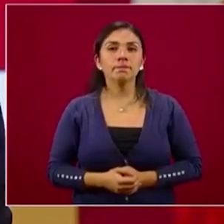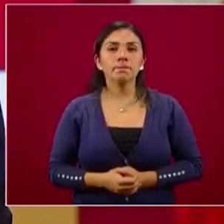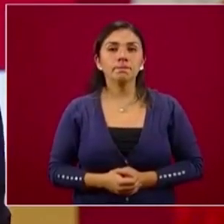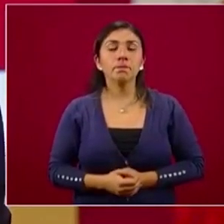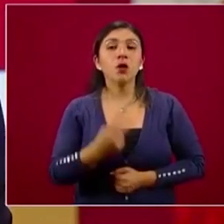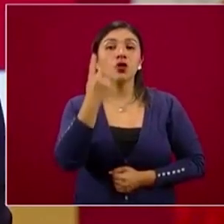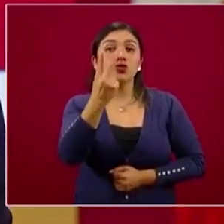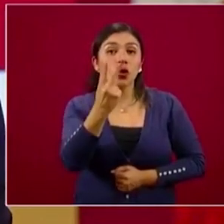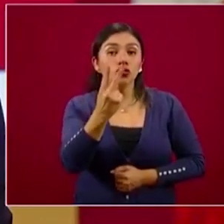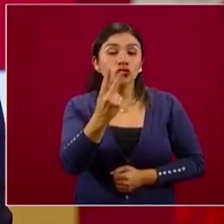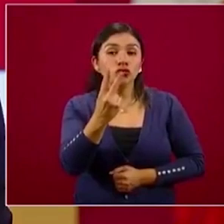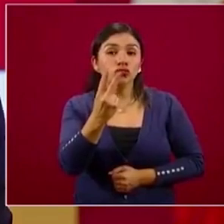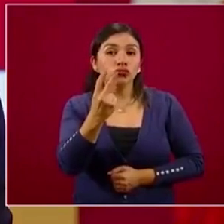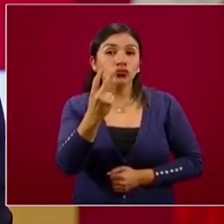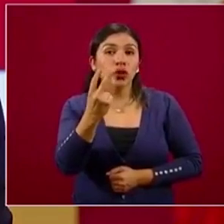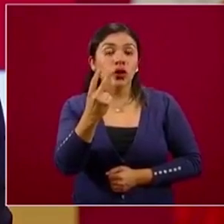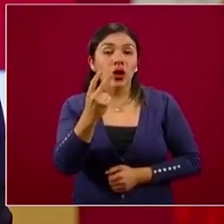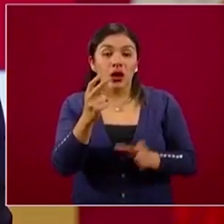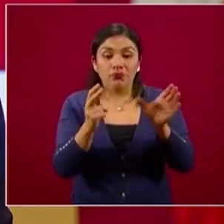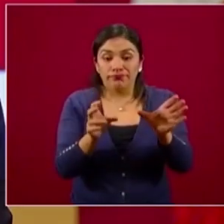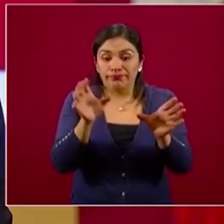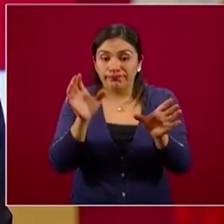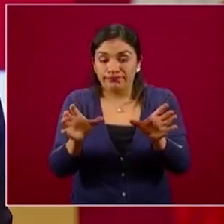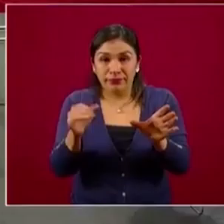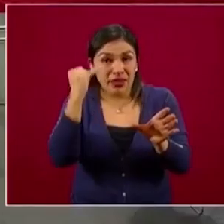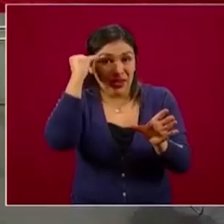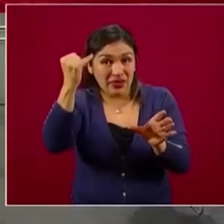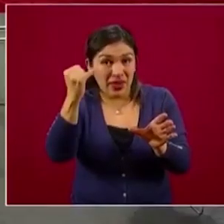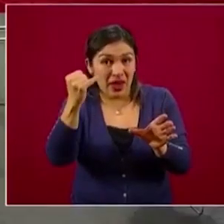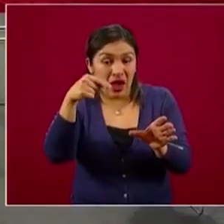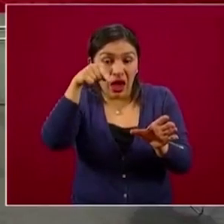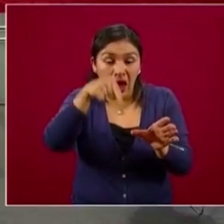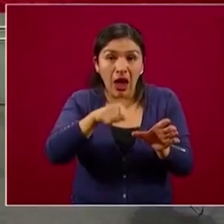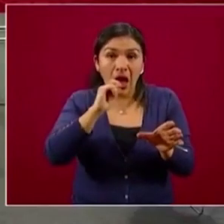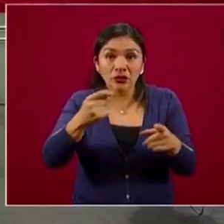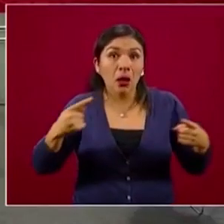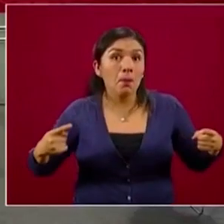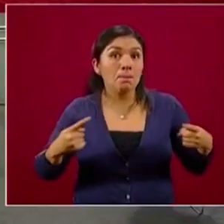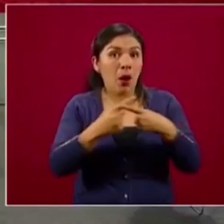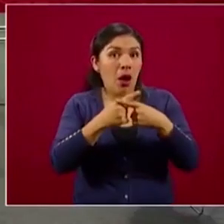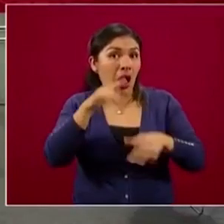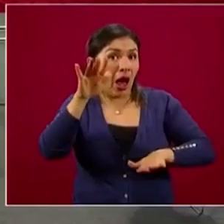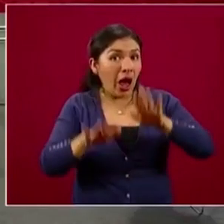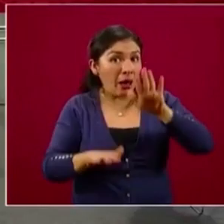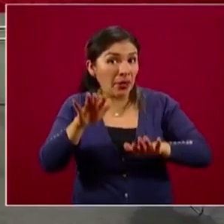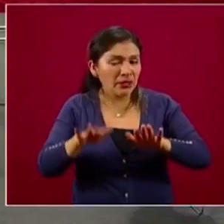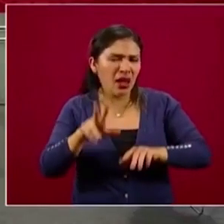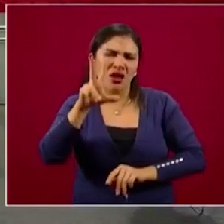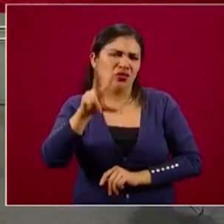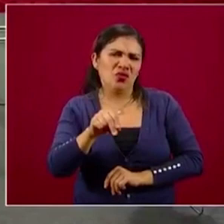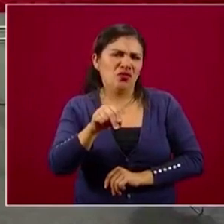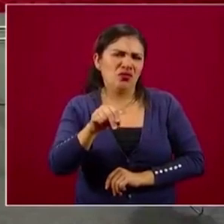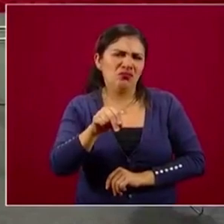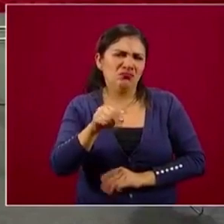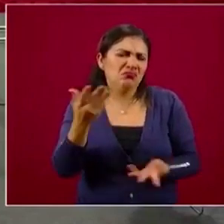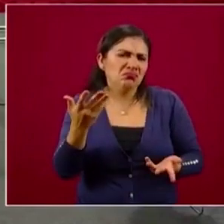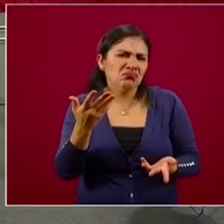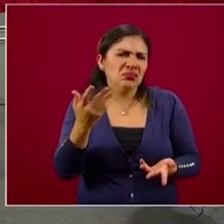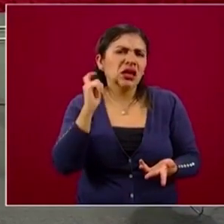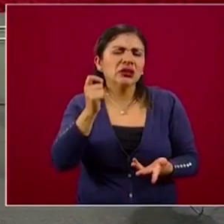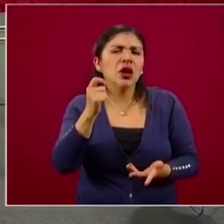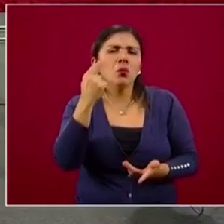dos posiciones no necesariamente implican una contraposición o un pleito o un enfrentamiento.